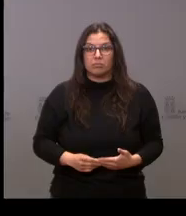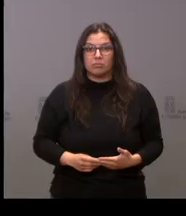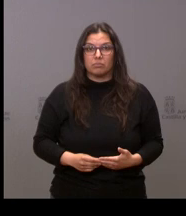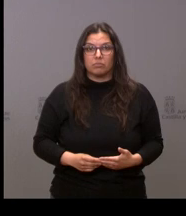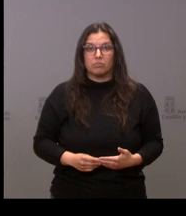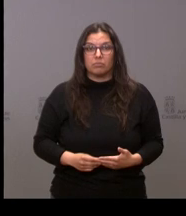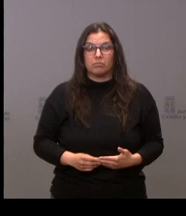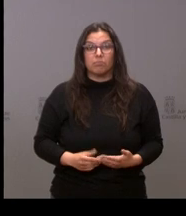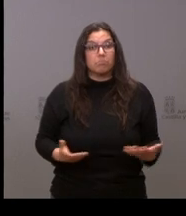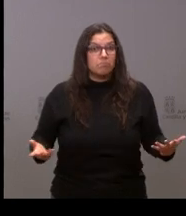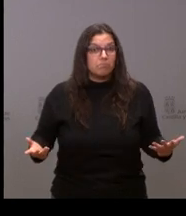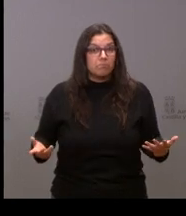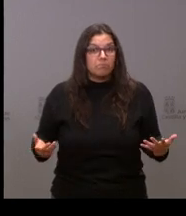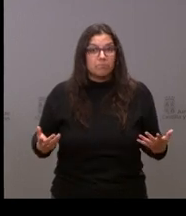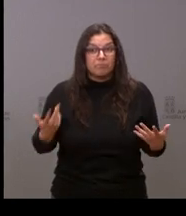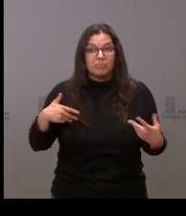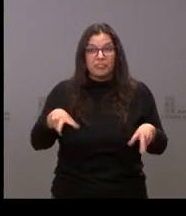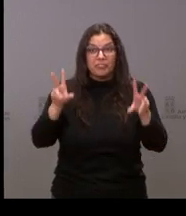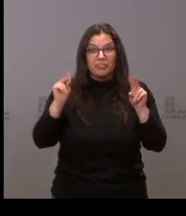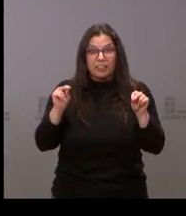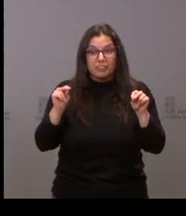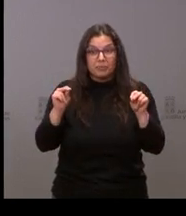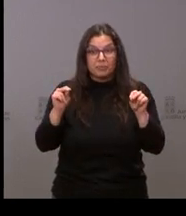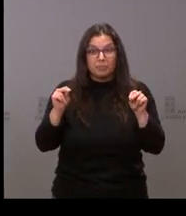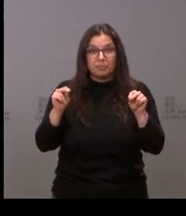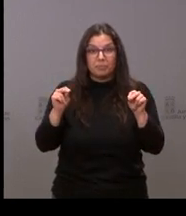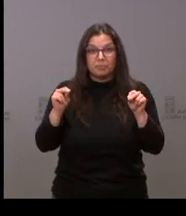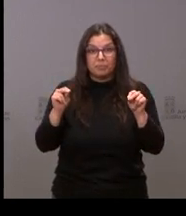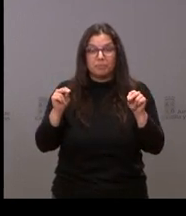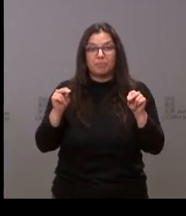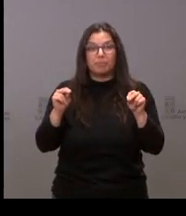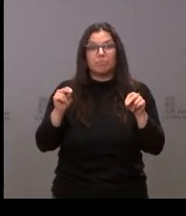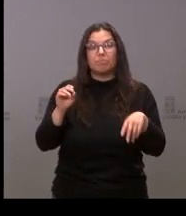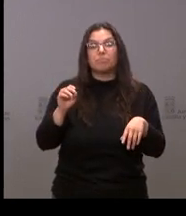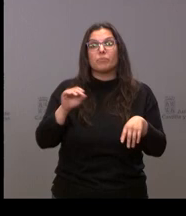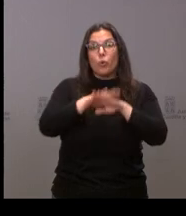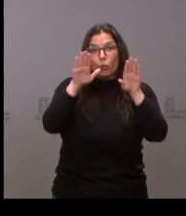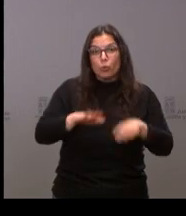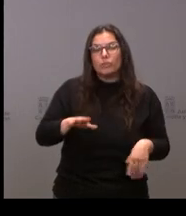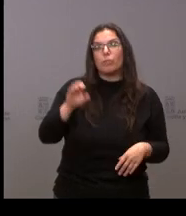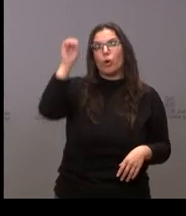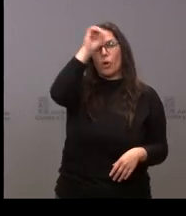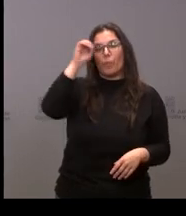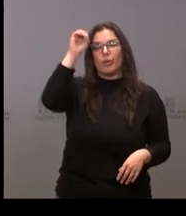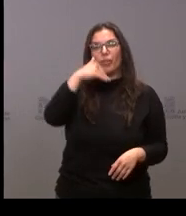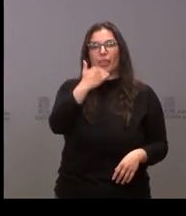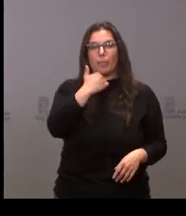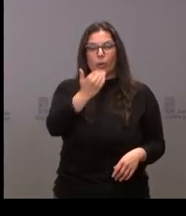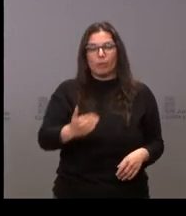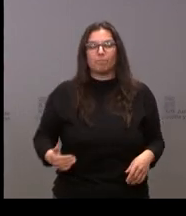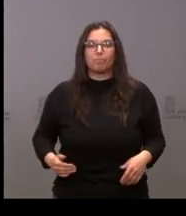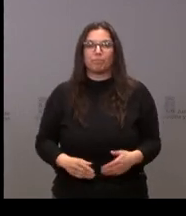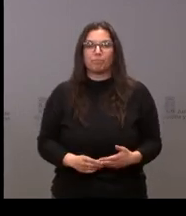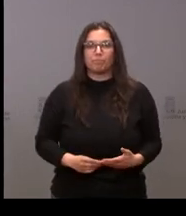Pues creo que vamos a cerrar ya este turno con la opinión de Zamora y con Carlos Gil adelante